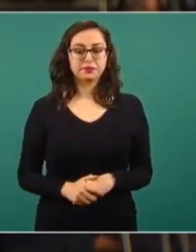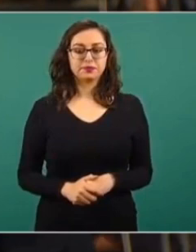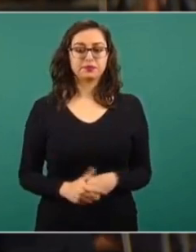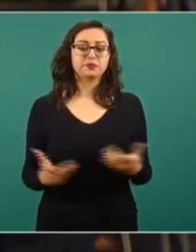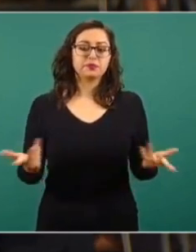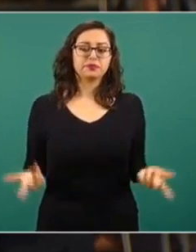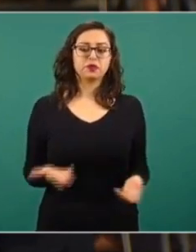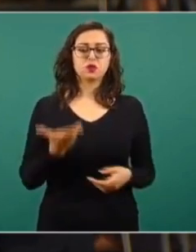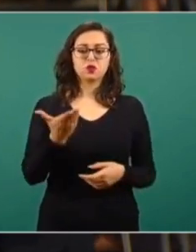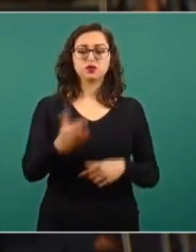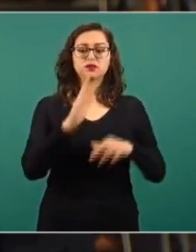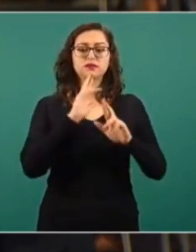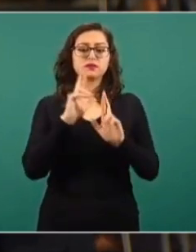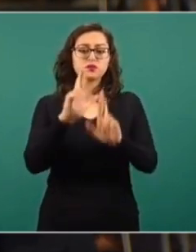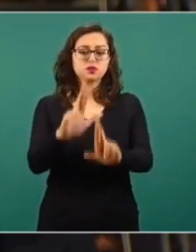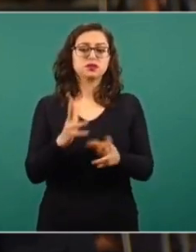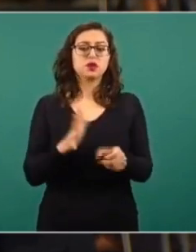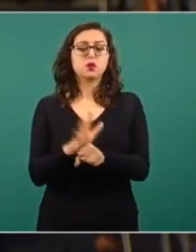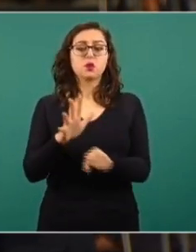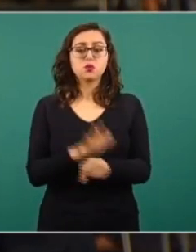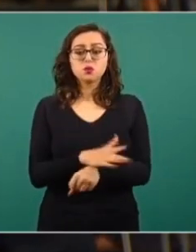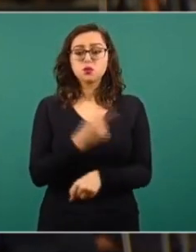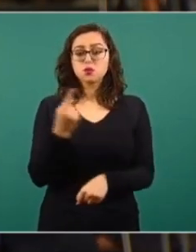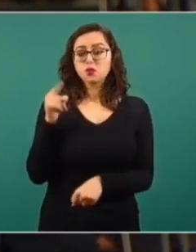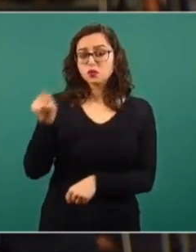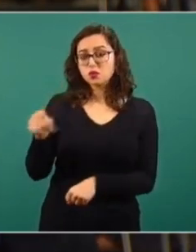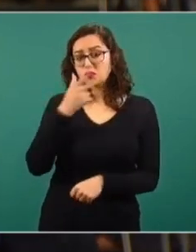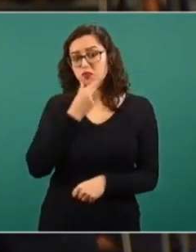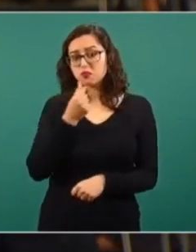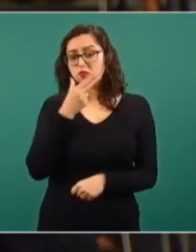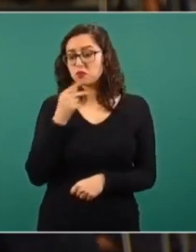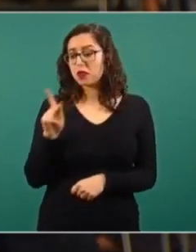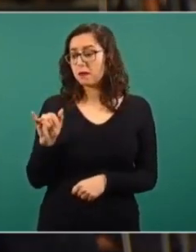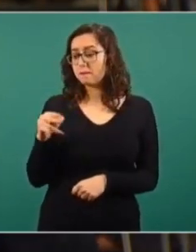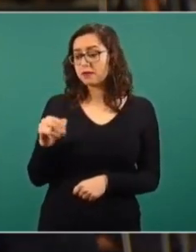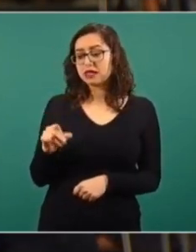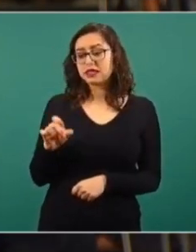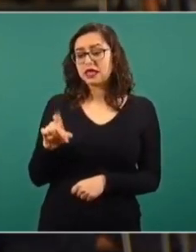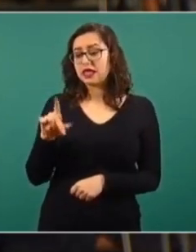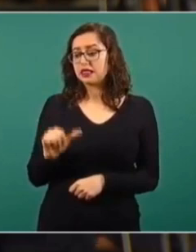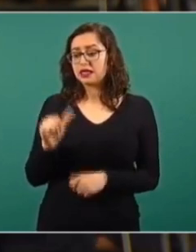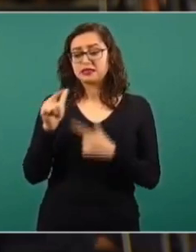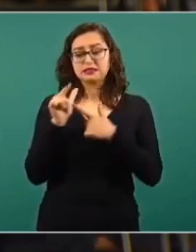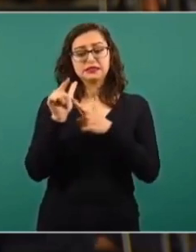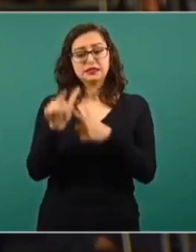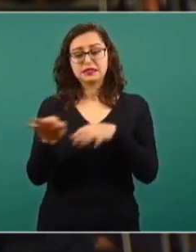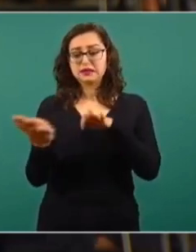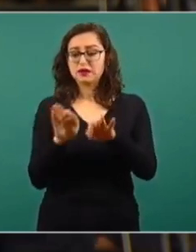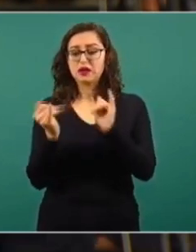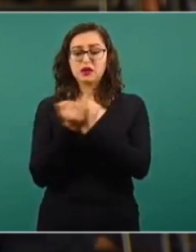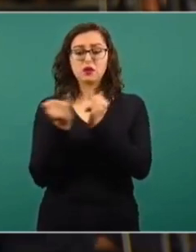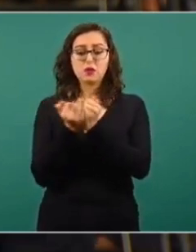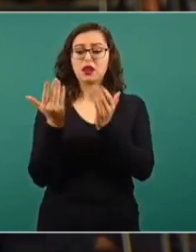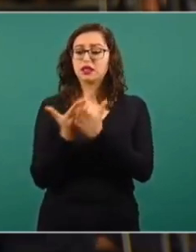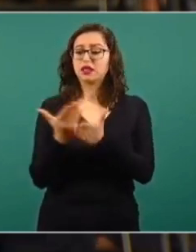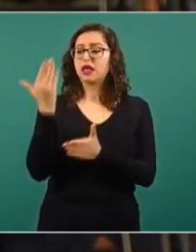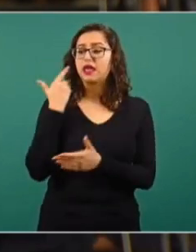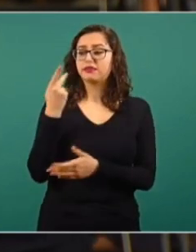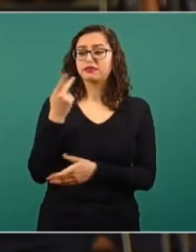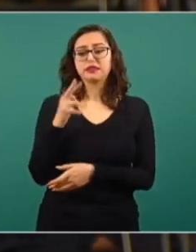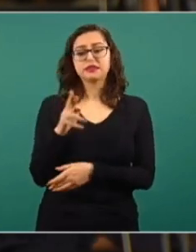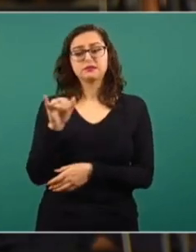porque Luis Antonio Ramírez Pineda sigue trabajando a la vieja usanza priista, como su padre, el